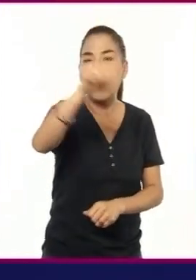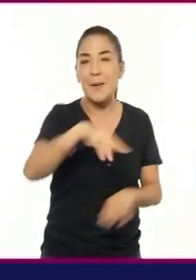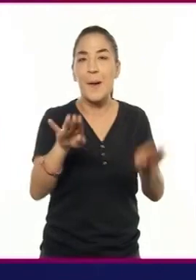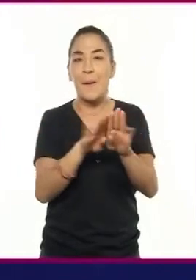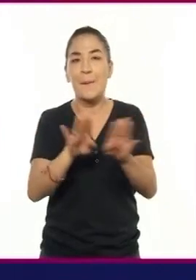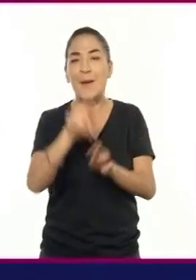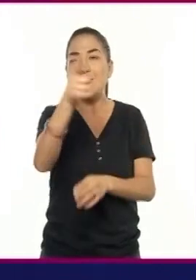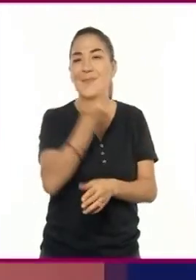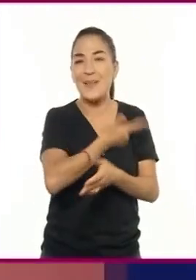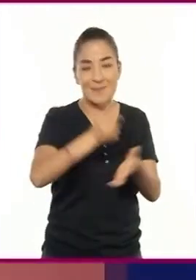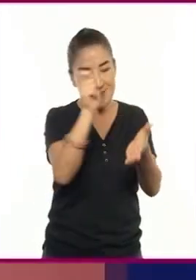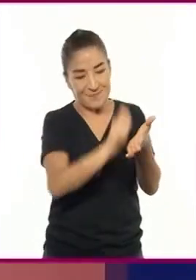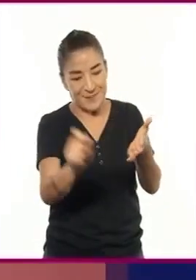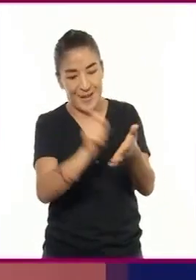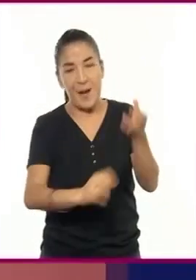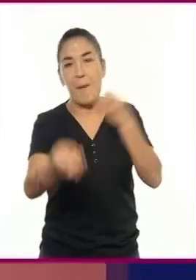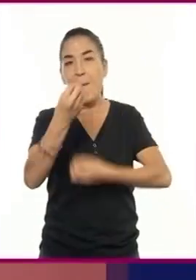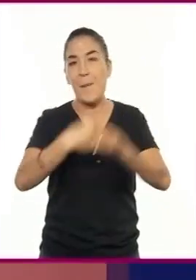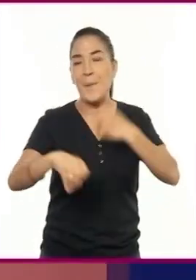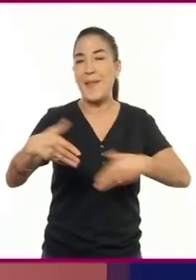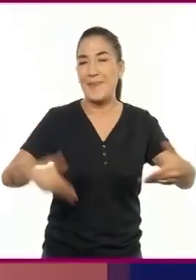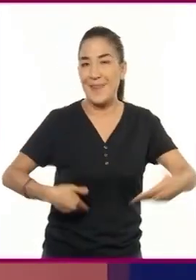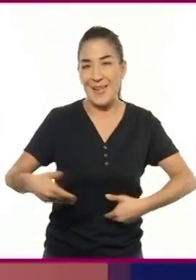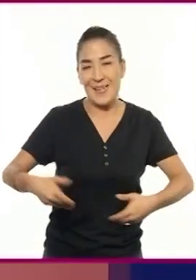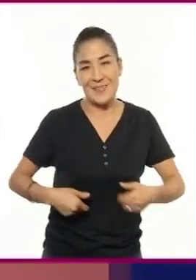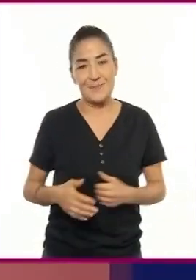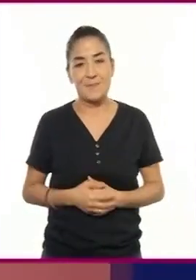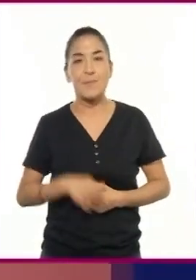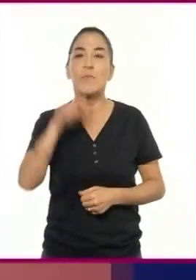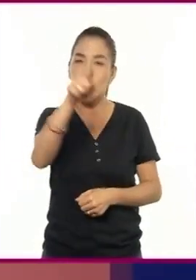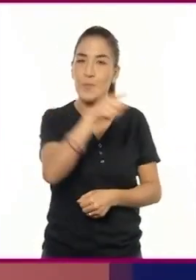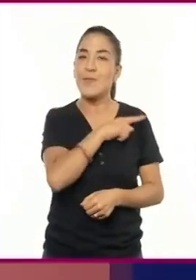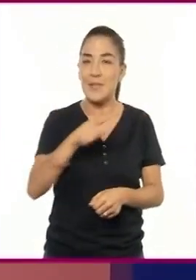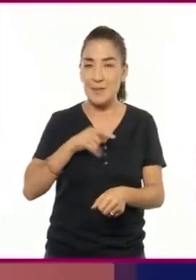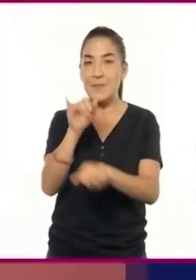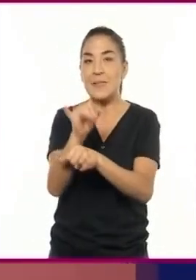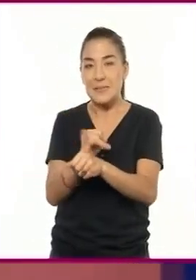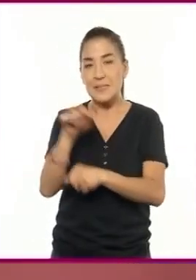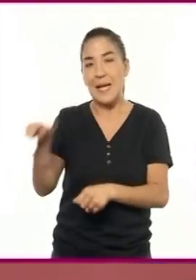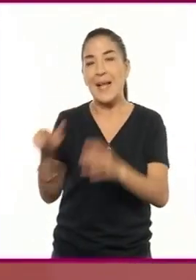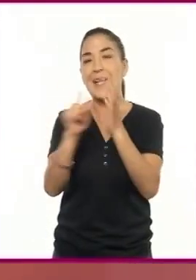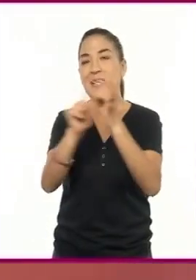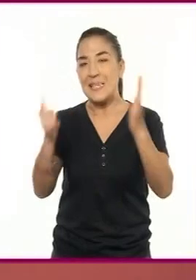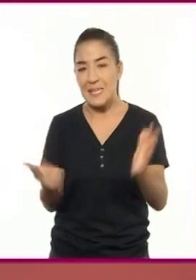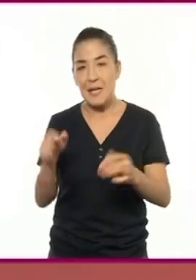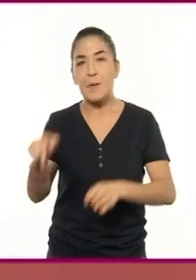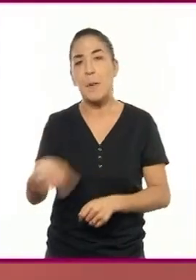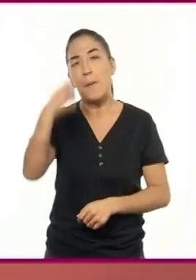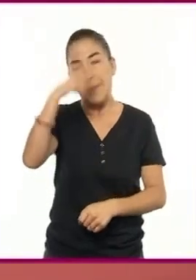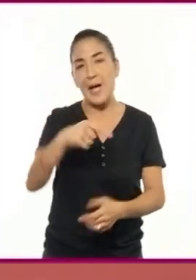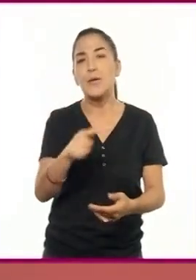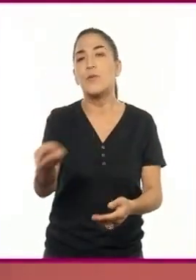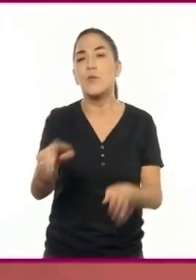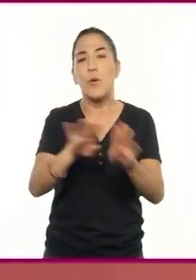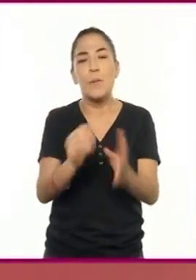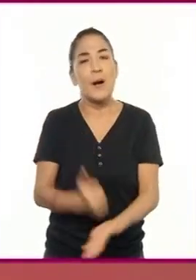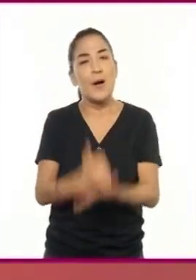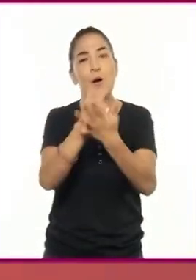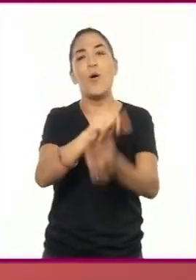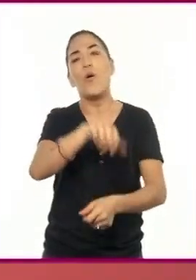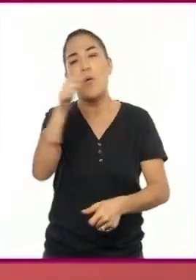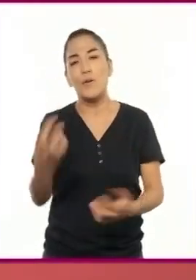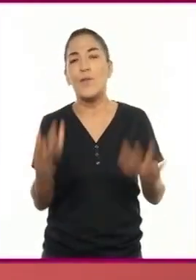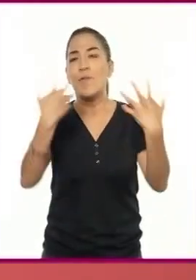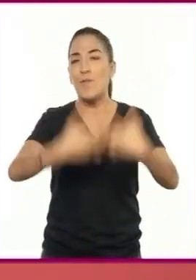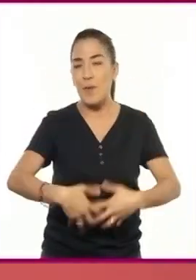la siguiente generación. Lassi, los invito a que busquen información en su o sus libros de texto para apoyarse en otra fuente